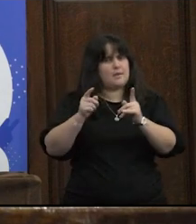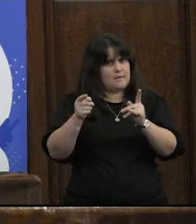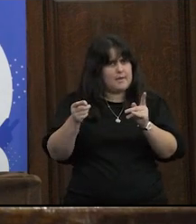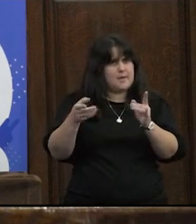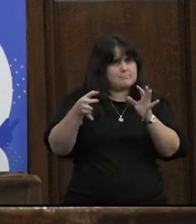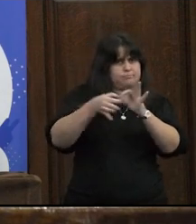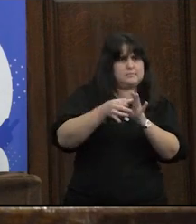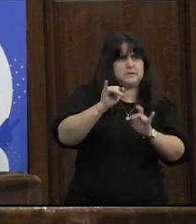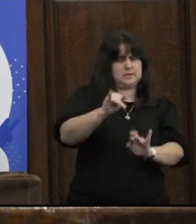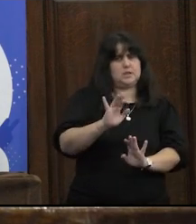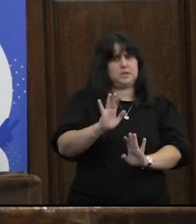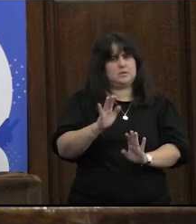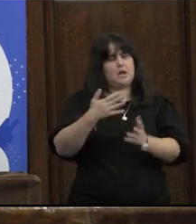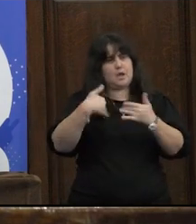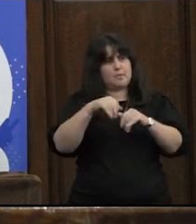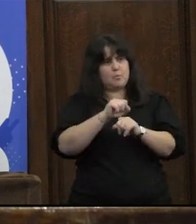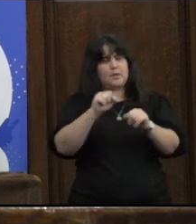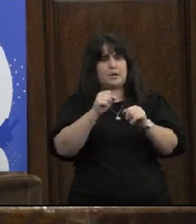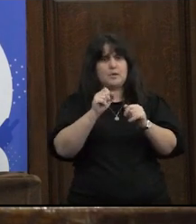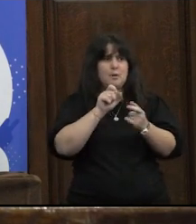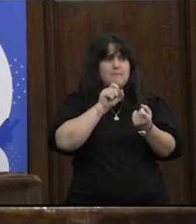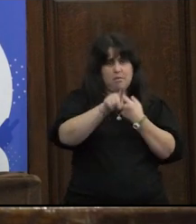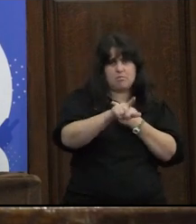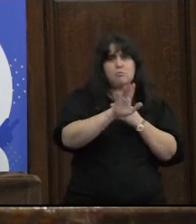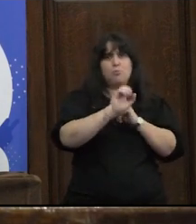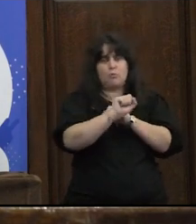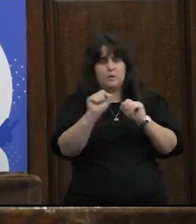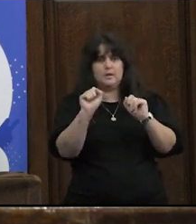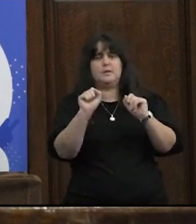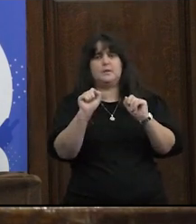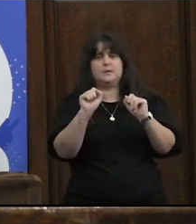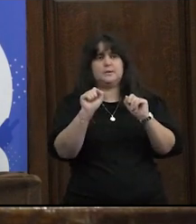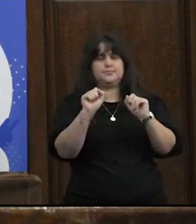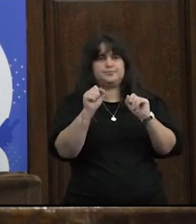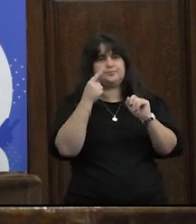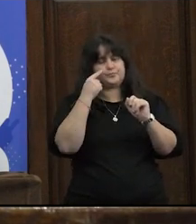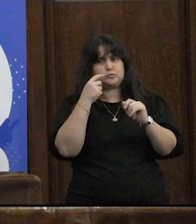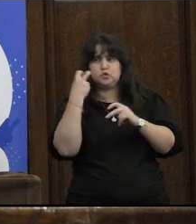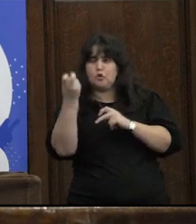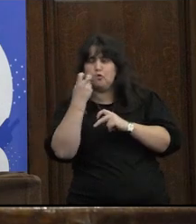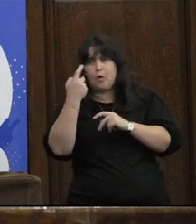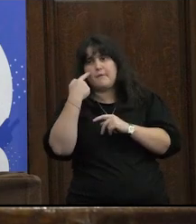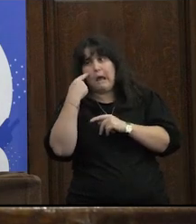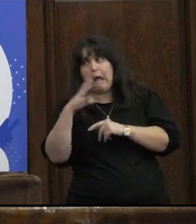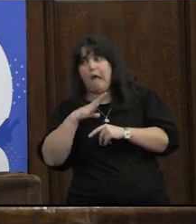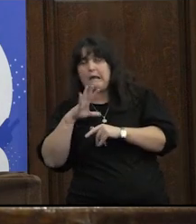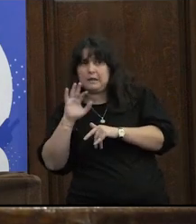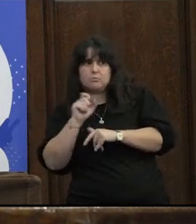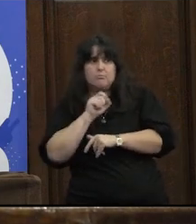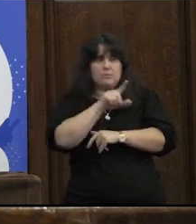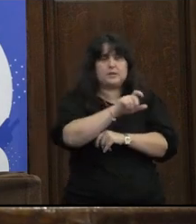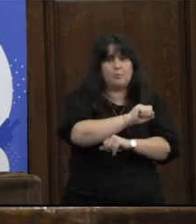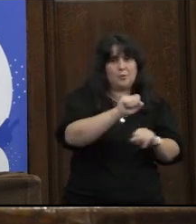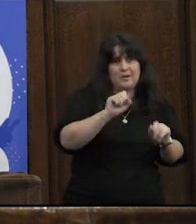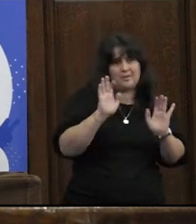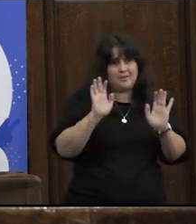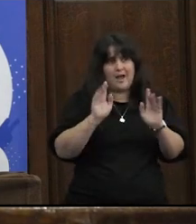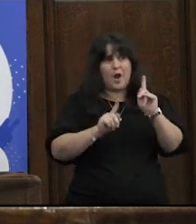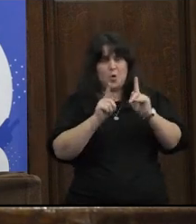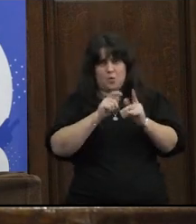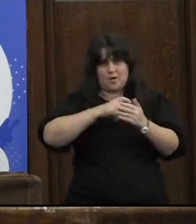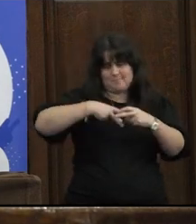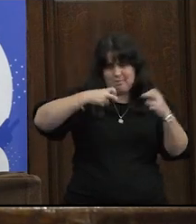estar muy tematizado el tema en todo caso después podemos intercambiar y busco lo que tengo y te puedo pasar